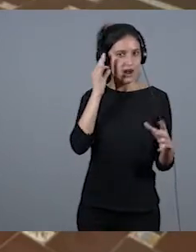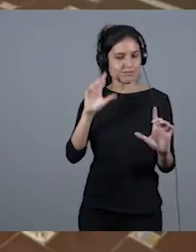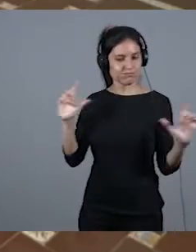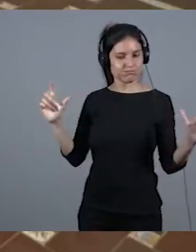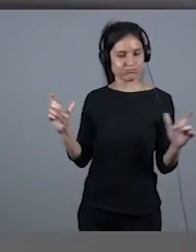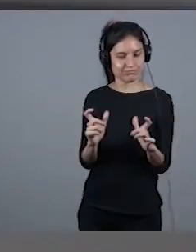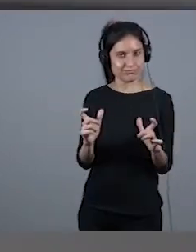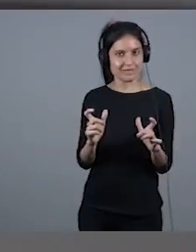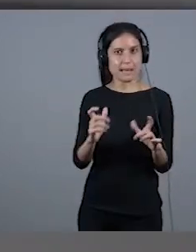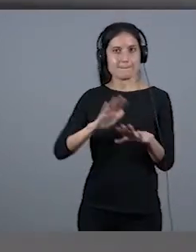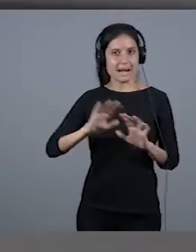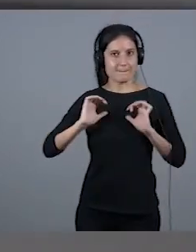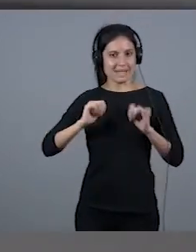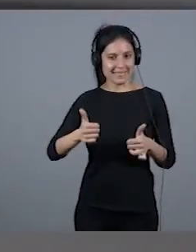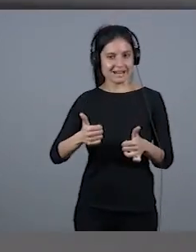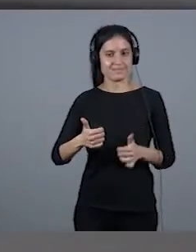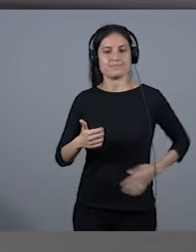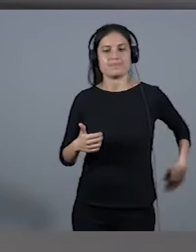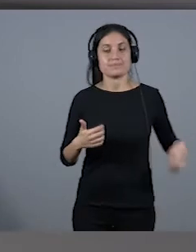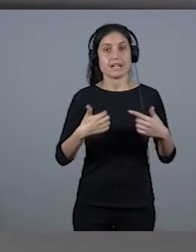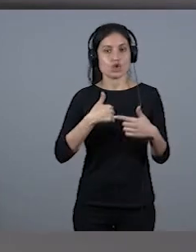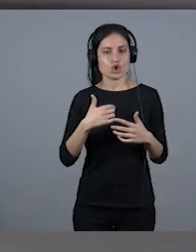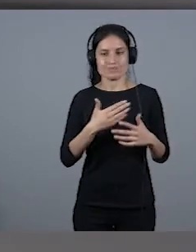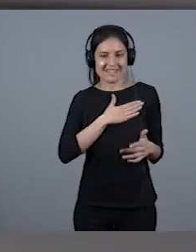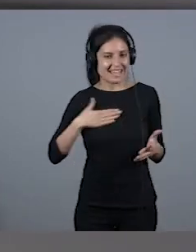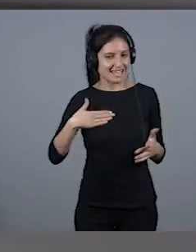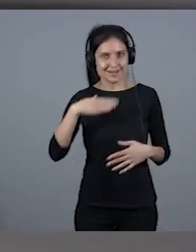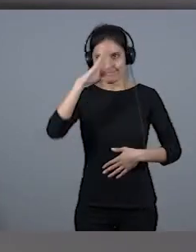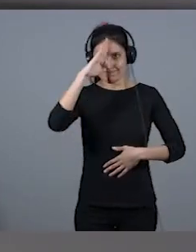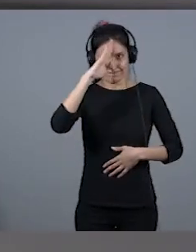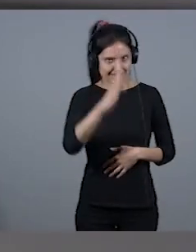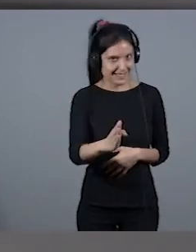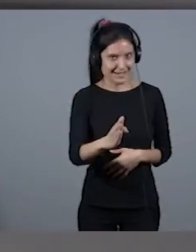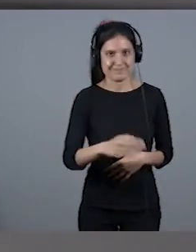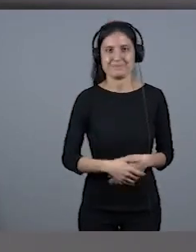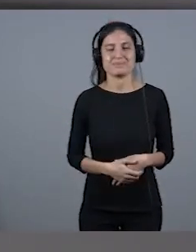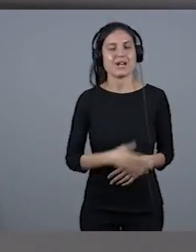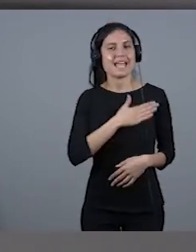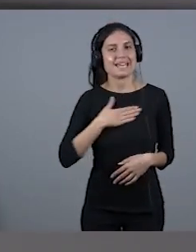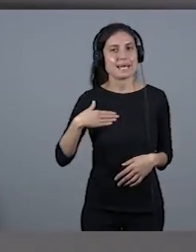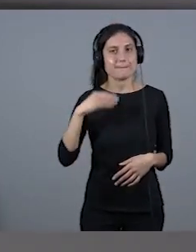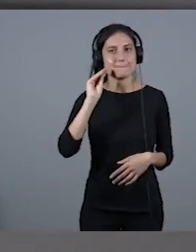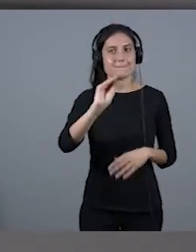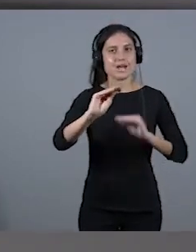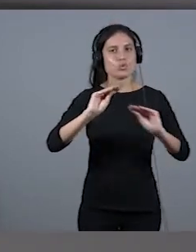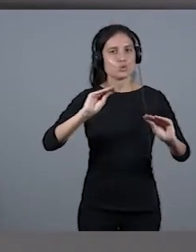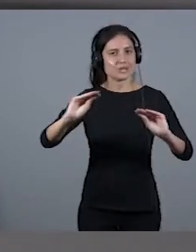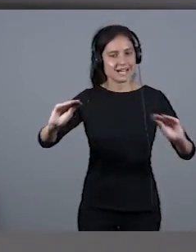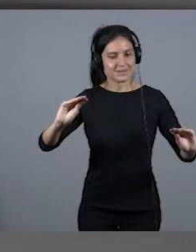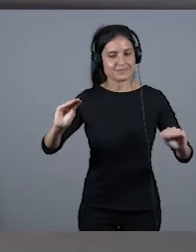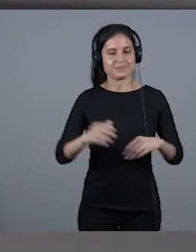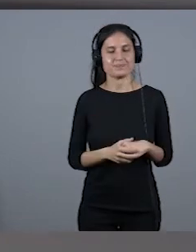hielo yo quería ir como a saco, ¿no? Al grano. Les quería preguntar cómo ha influido